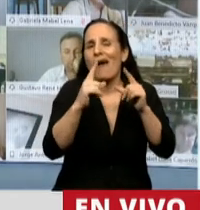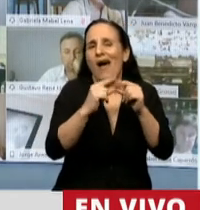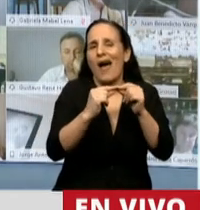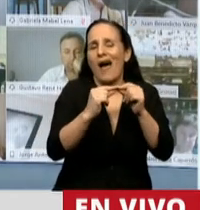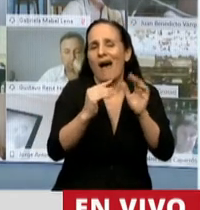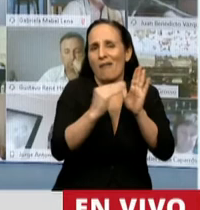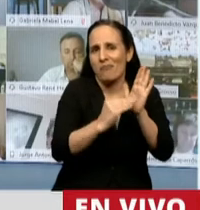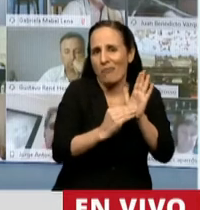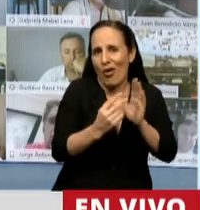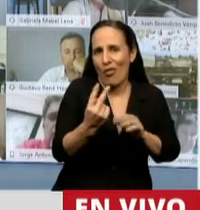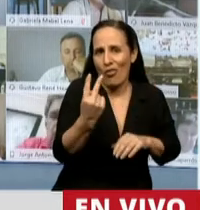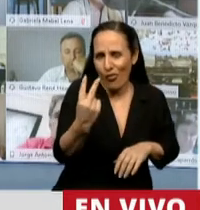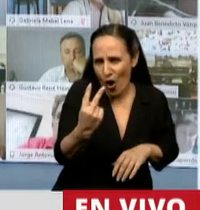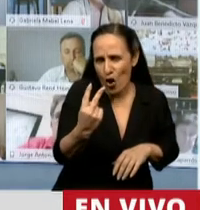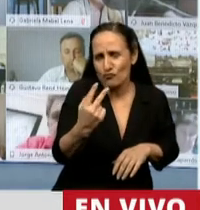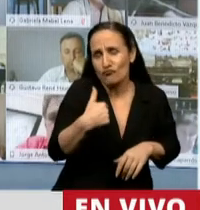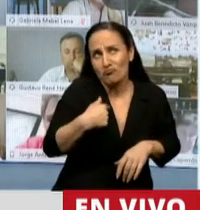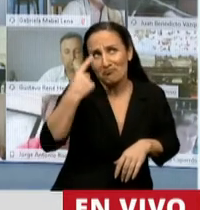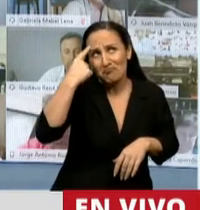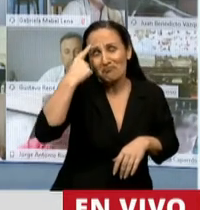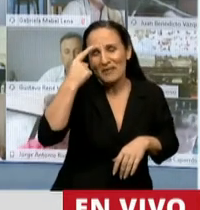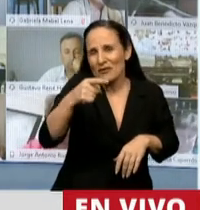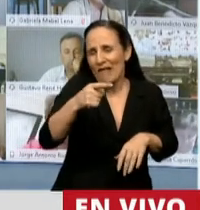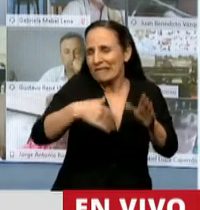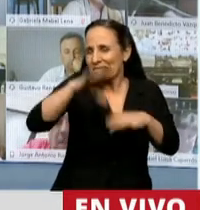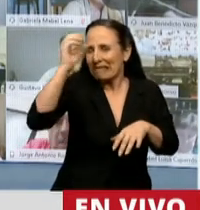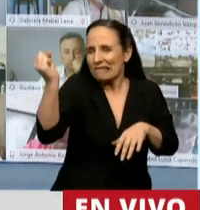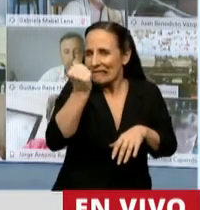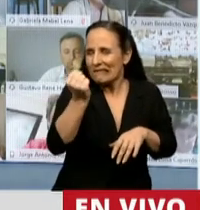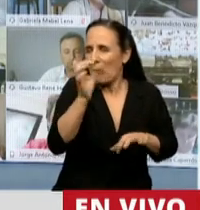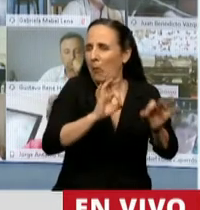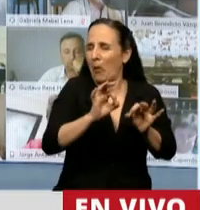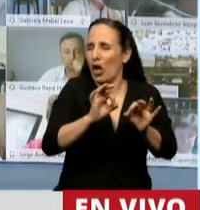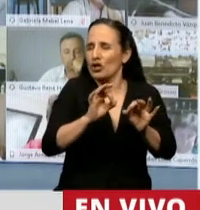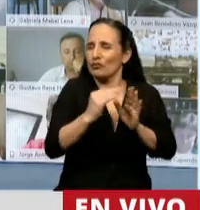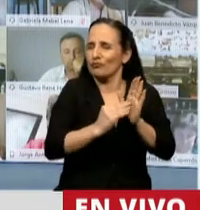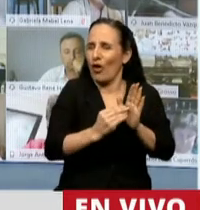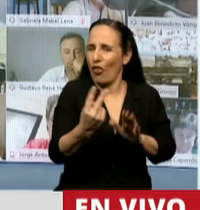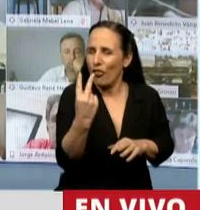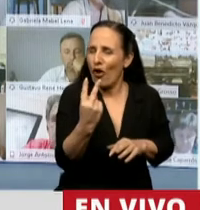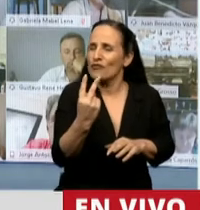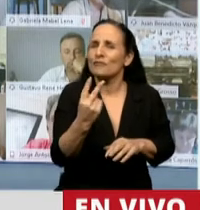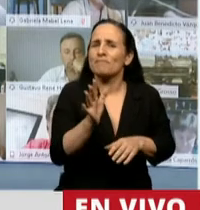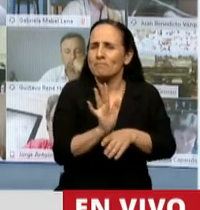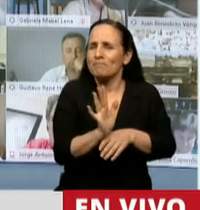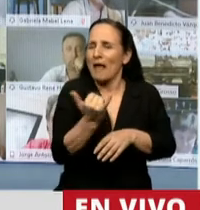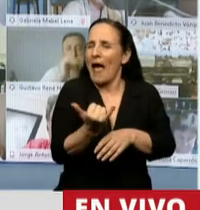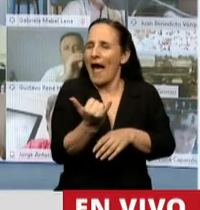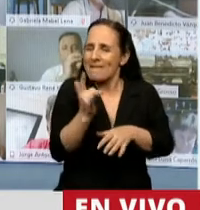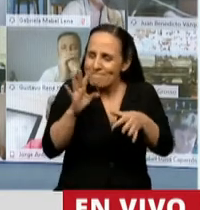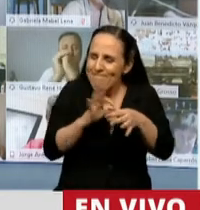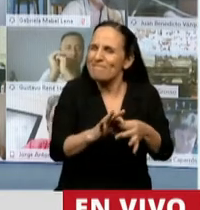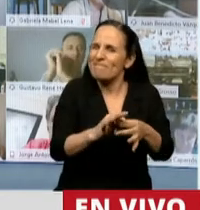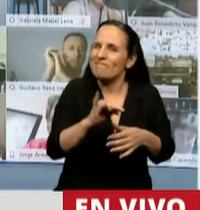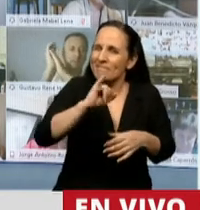que son los que yo considero el corazón de este proyecto, con el cual estamos básicamente de acuerdo